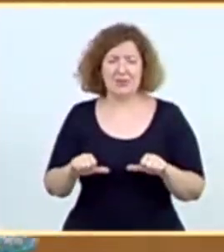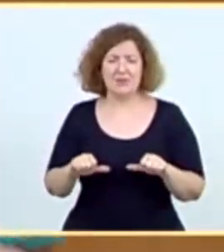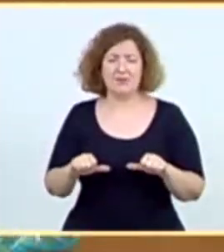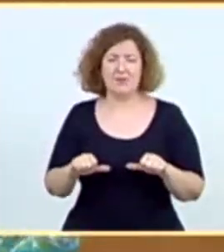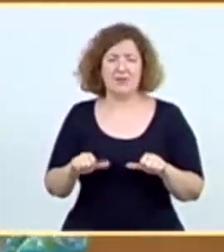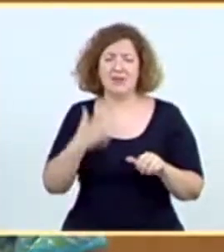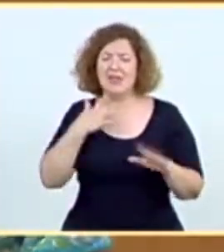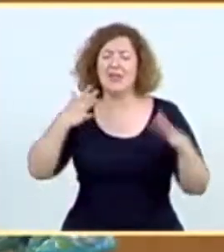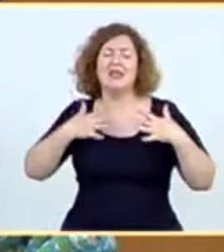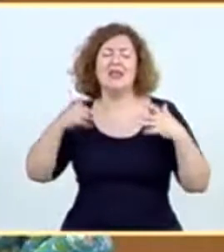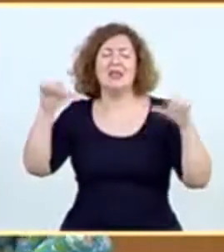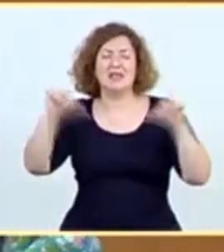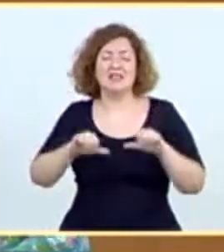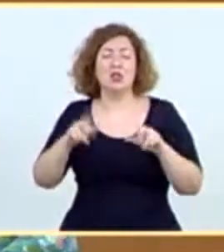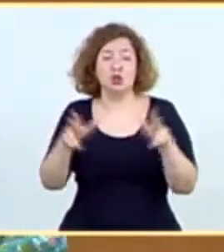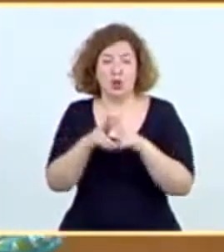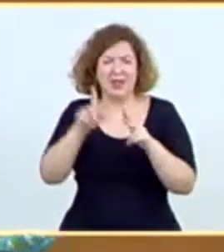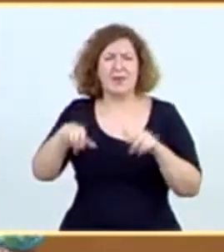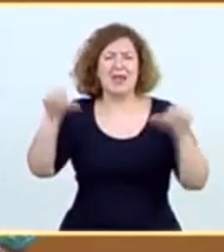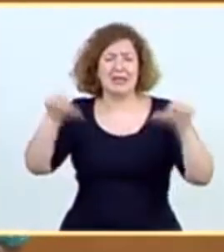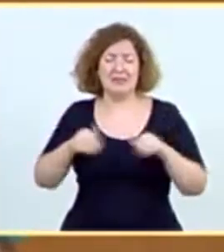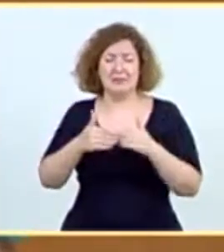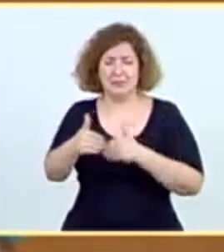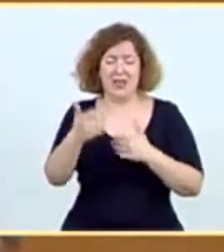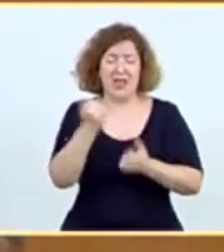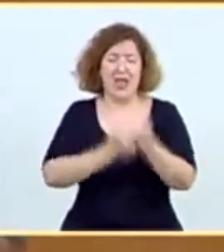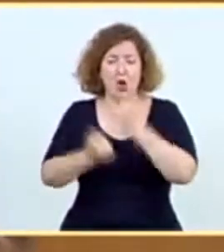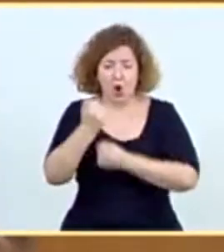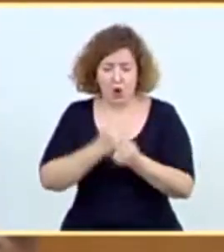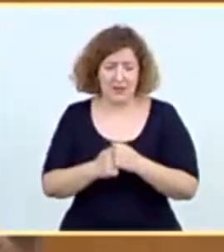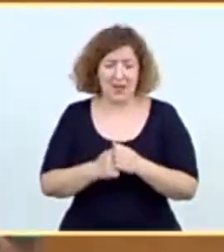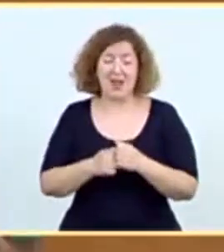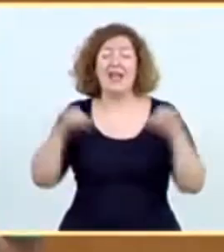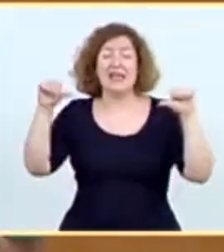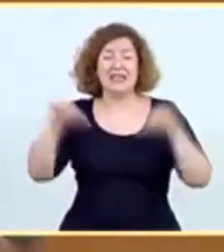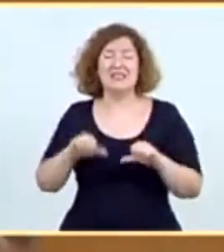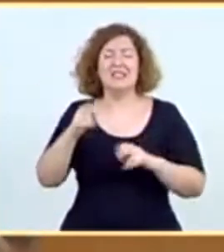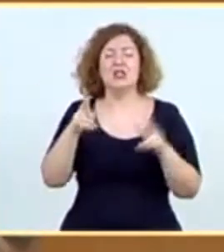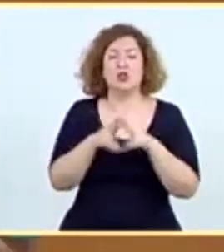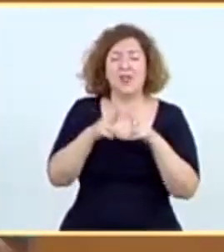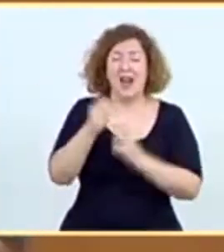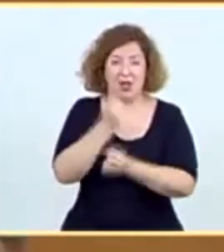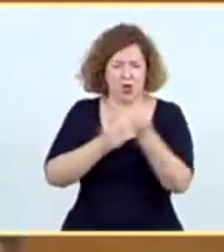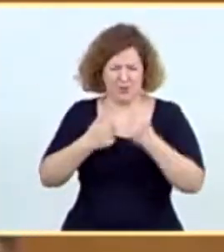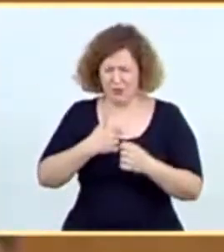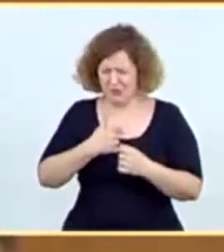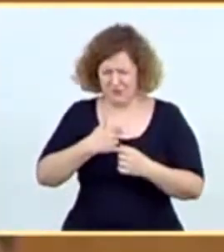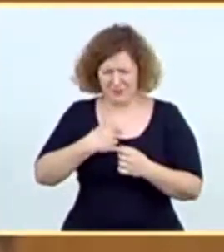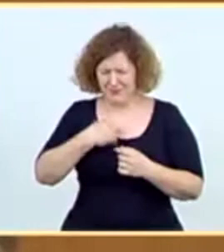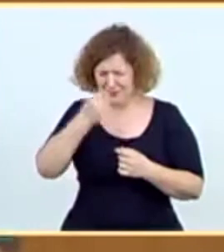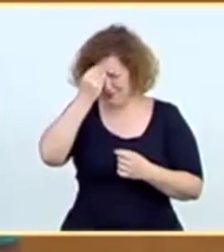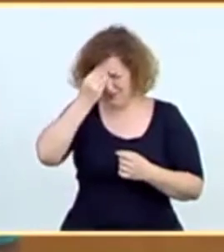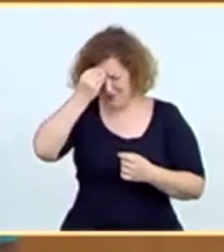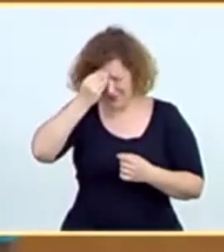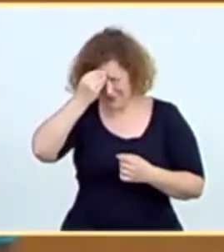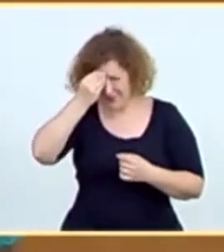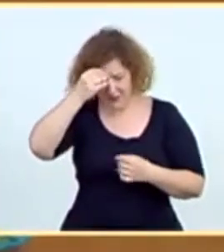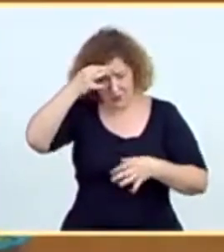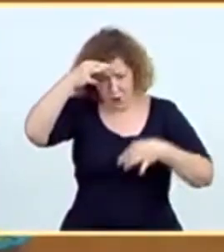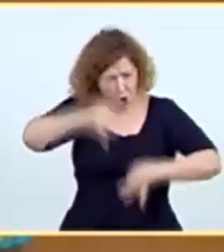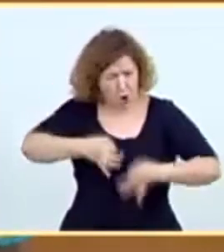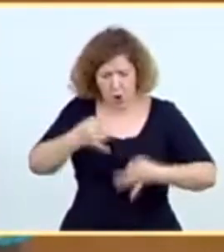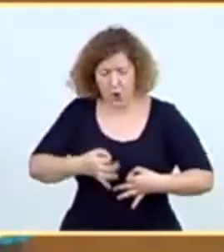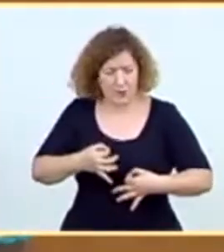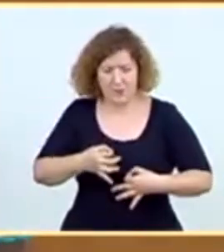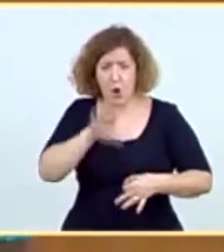La crisis social y la crisis económica. Señoría, una crisis social y económica en la que estoy convencida, como hasta ahora, que todas las